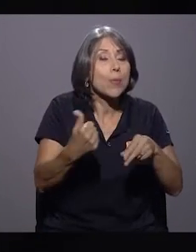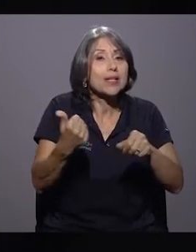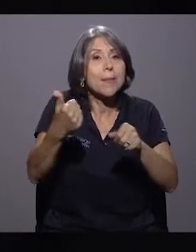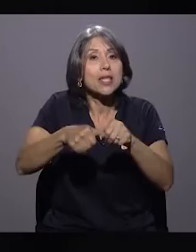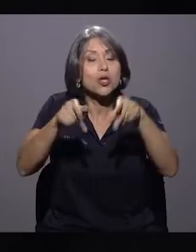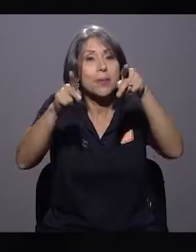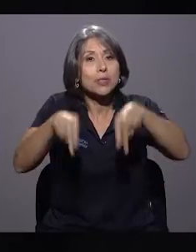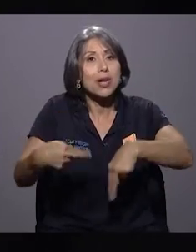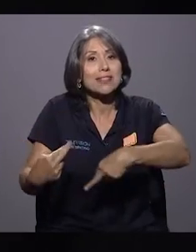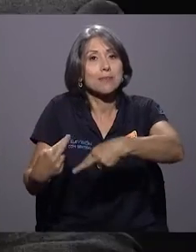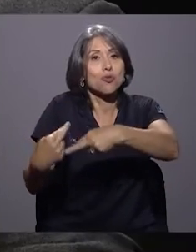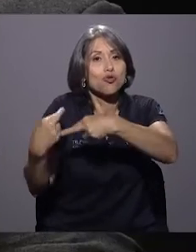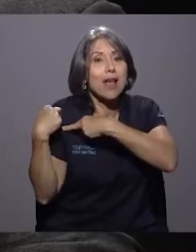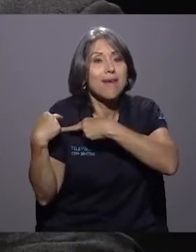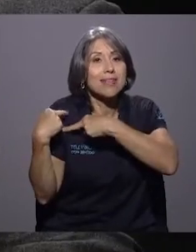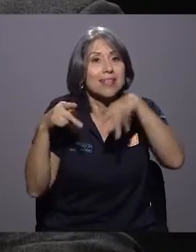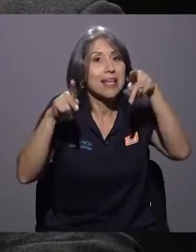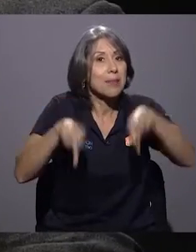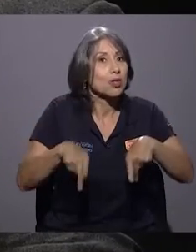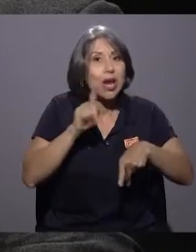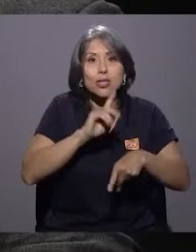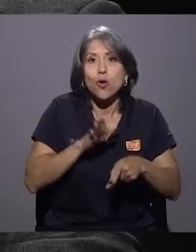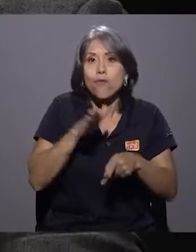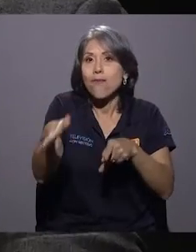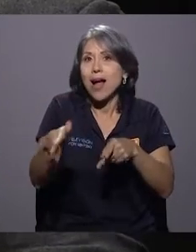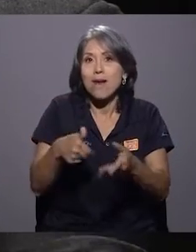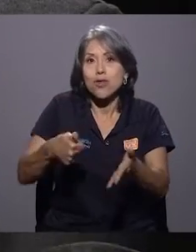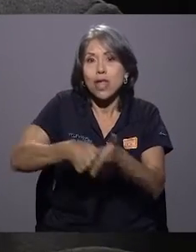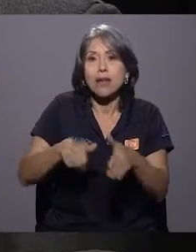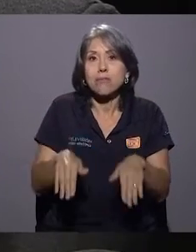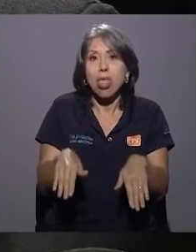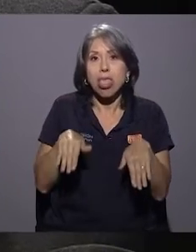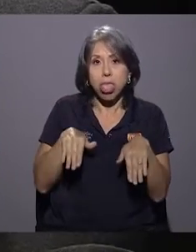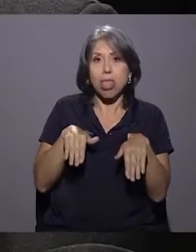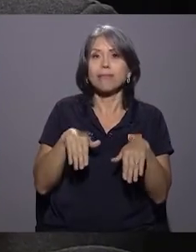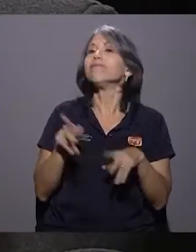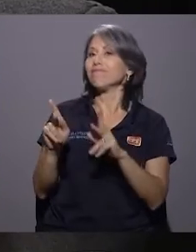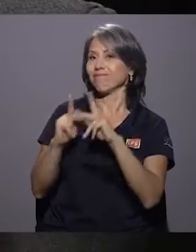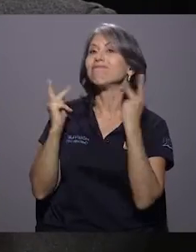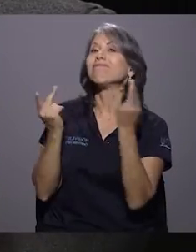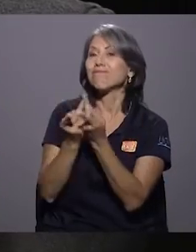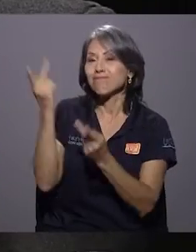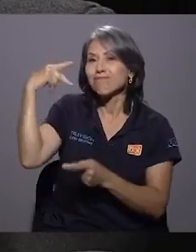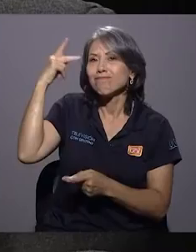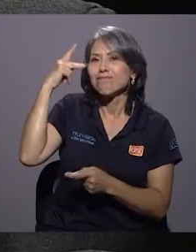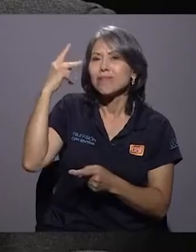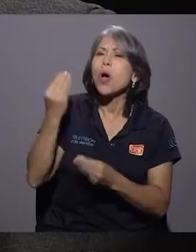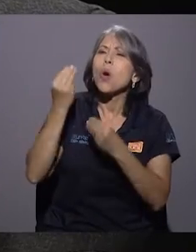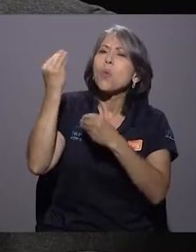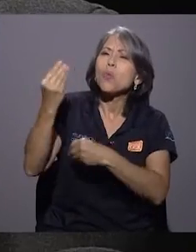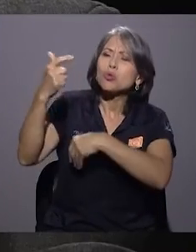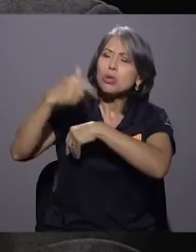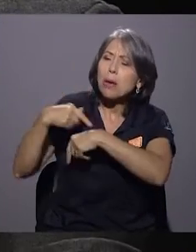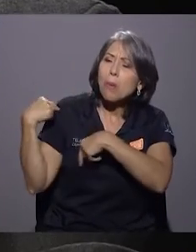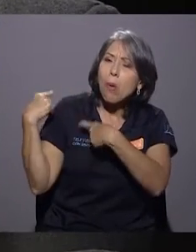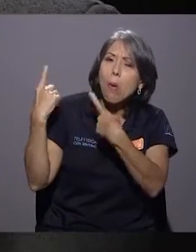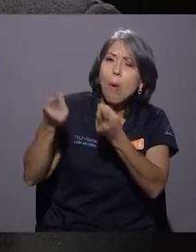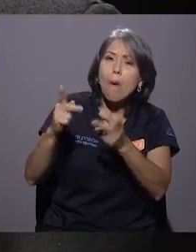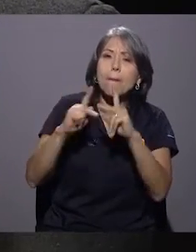por este abstencionismo? Partidos políticos, claramente. Los partidos políticos en este país desde hace mucho rato vienen